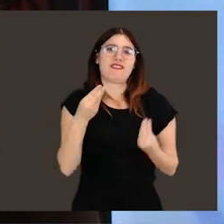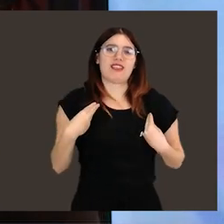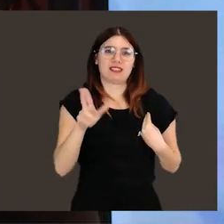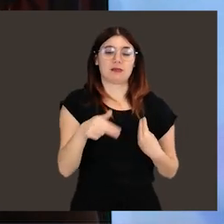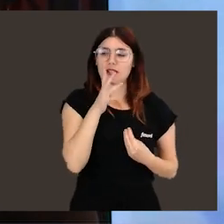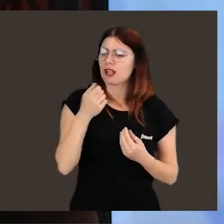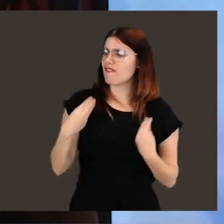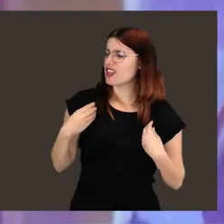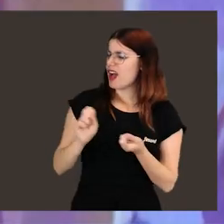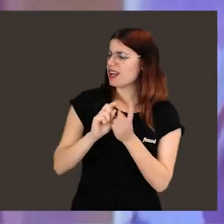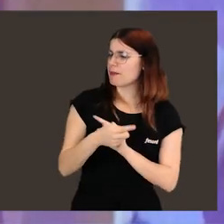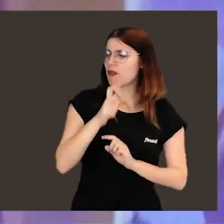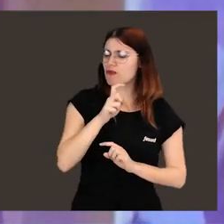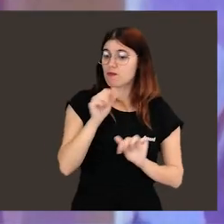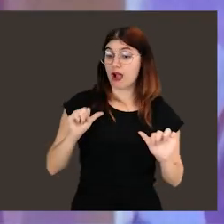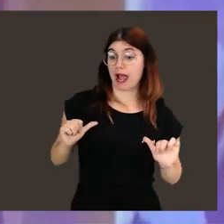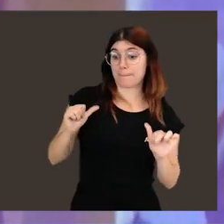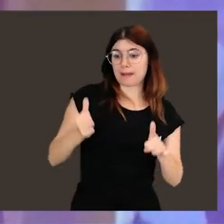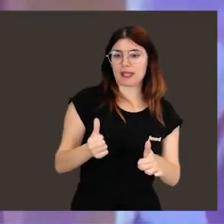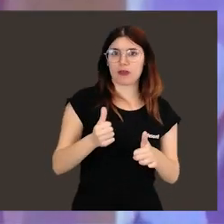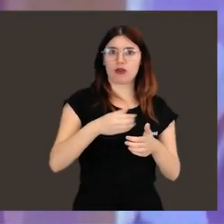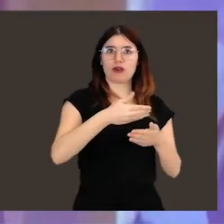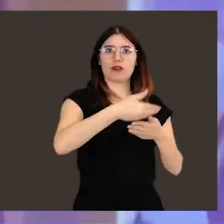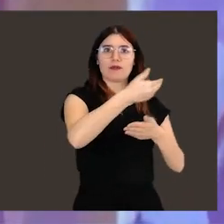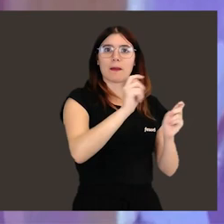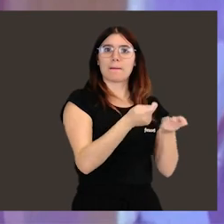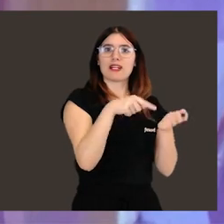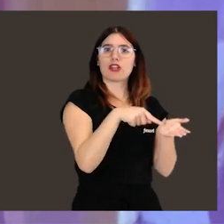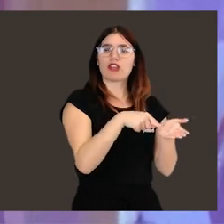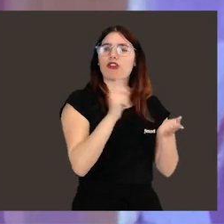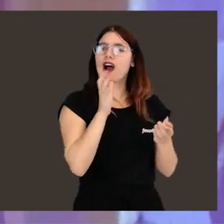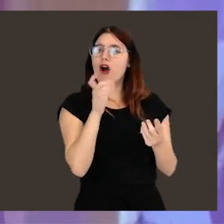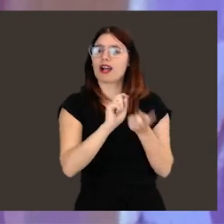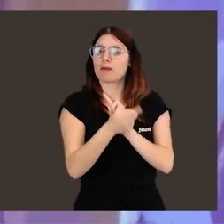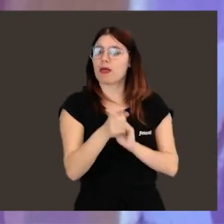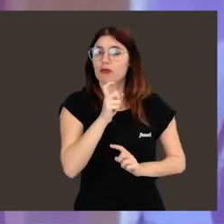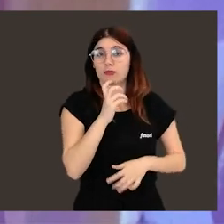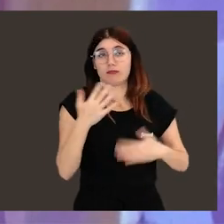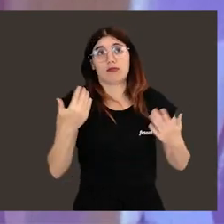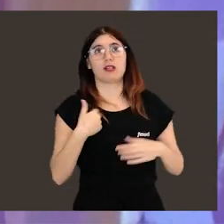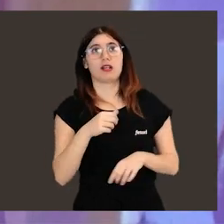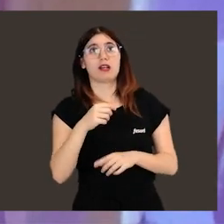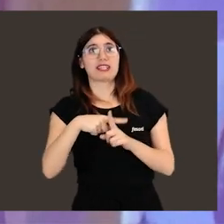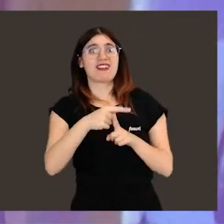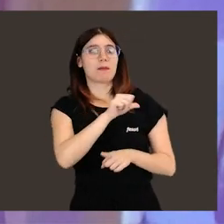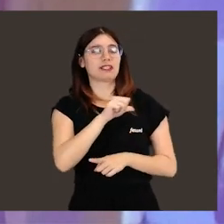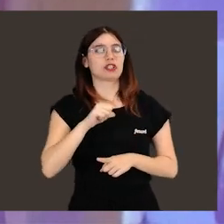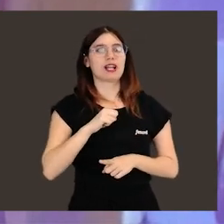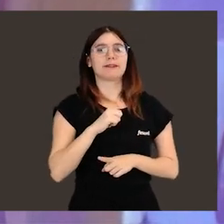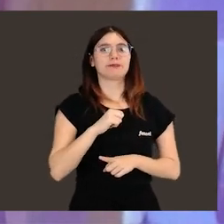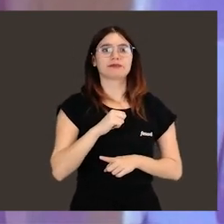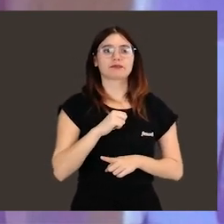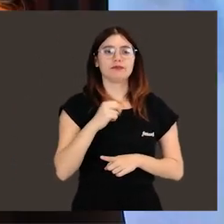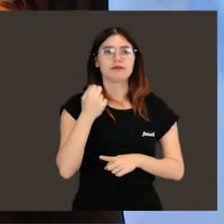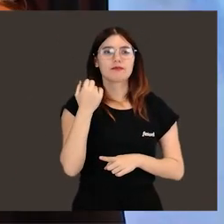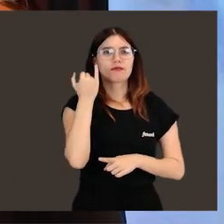¿Cómo ha cambiado tu vida, Sara? Desde que iniciaste desde ese anuncio en el periódico. Ya. Ya está. A nivel